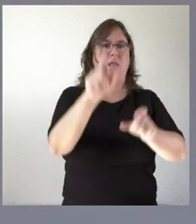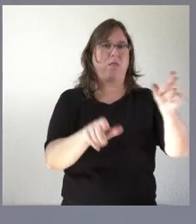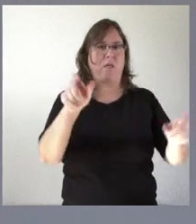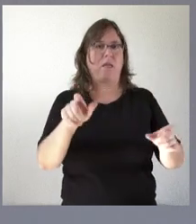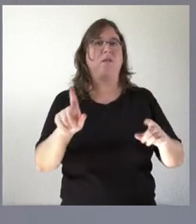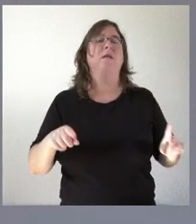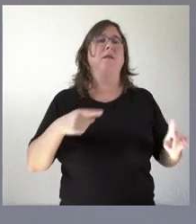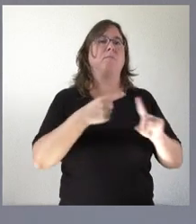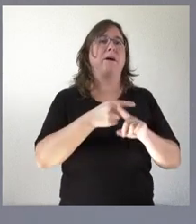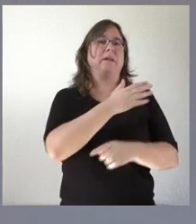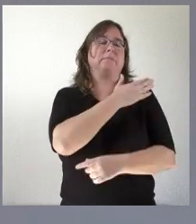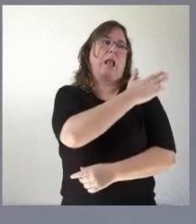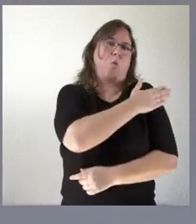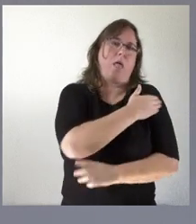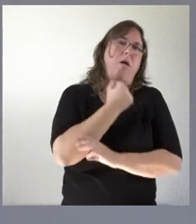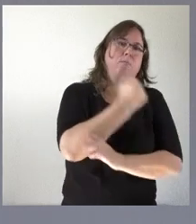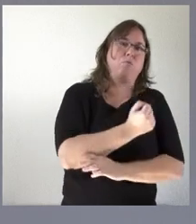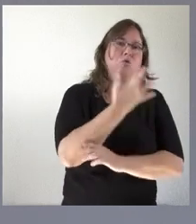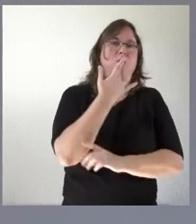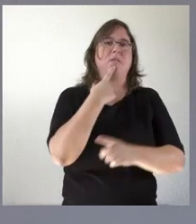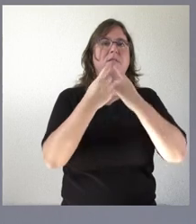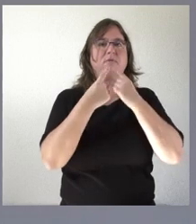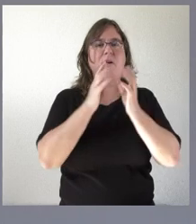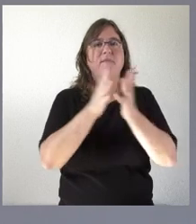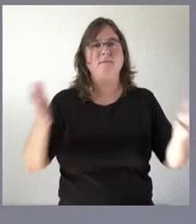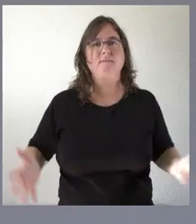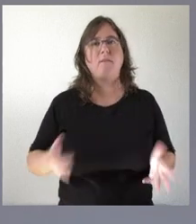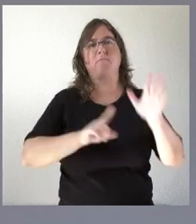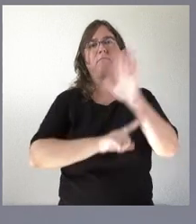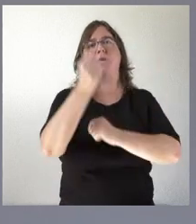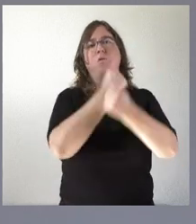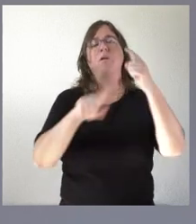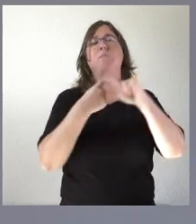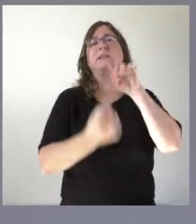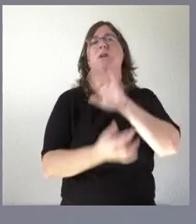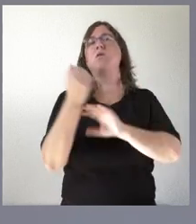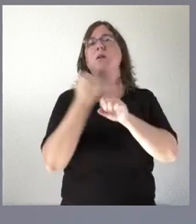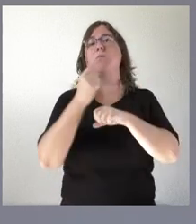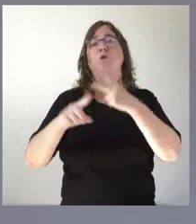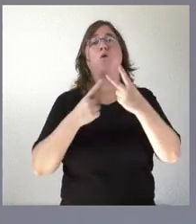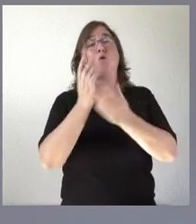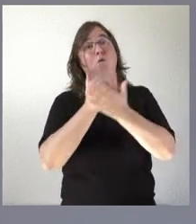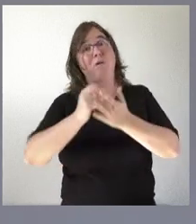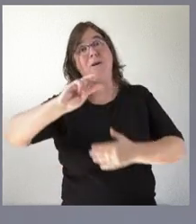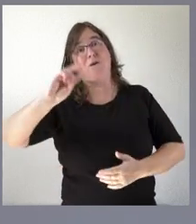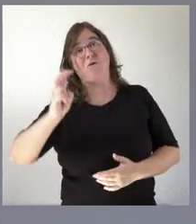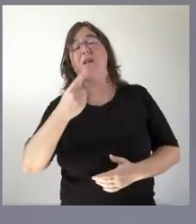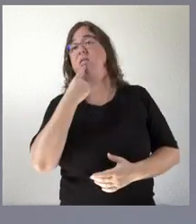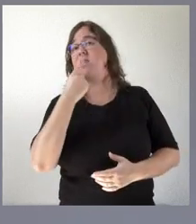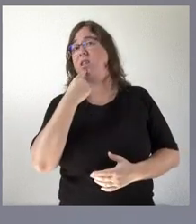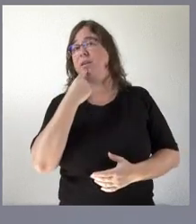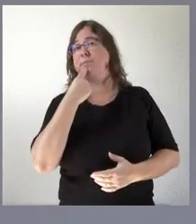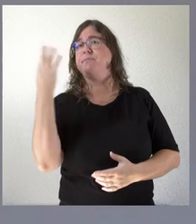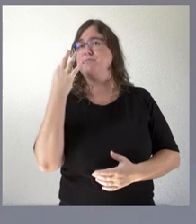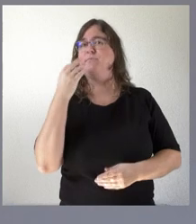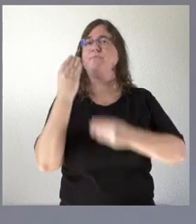estar a su lado cuando pasan dificultades favorecer el crecimiento económico y la creación de empleo y aquellas comunidades autónomas que lo que dicen que lo que